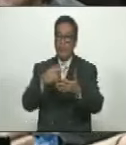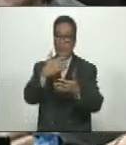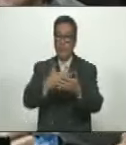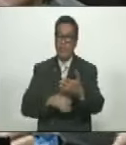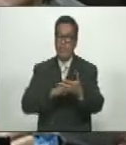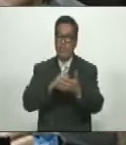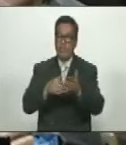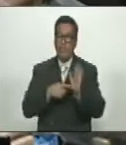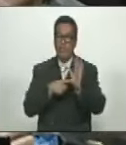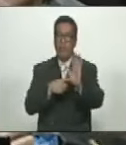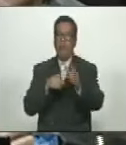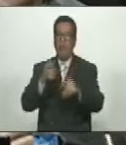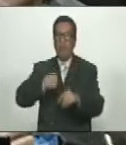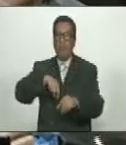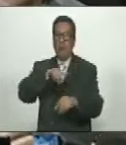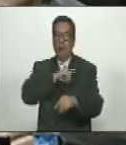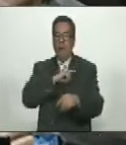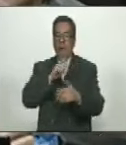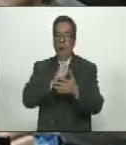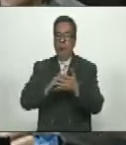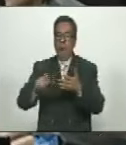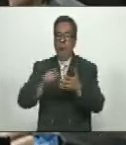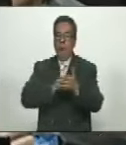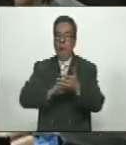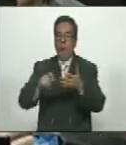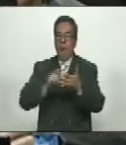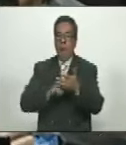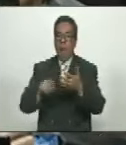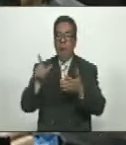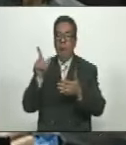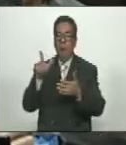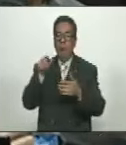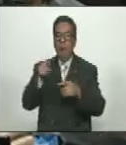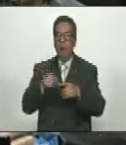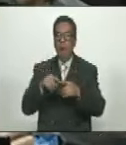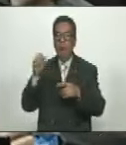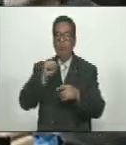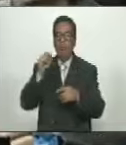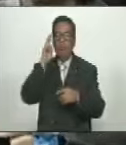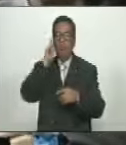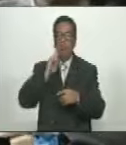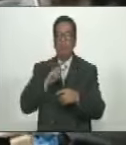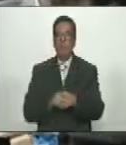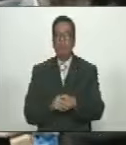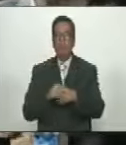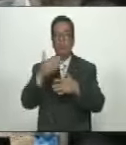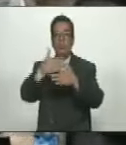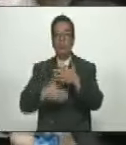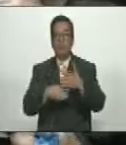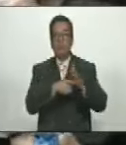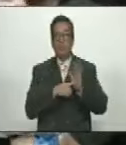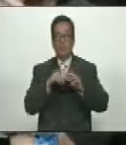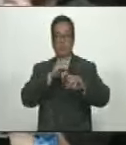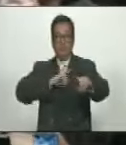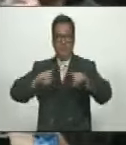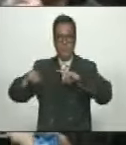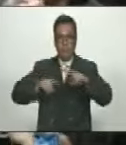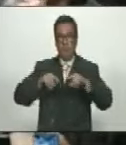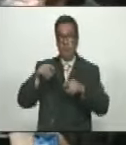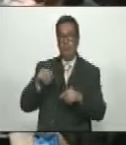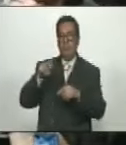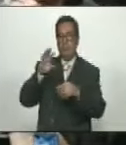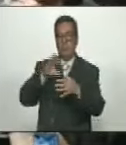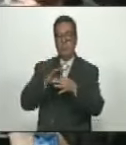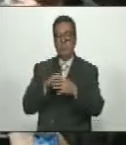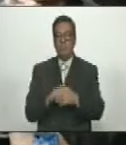En el Marco De Nuestro Registro En el Gran Polo Patriótico Simón Bolívar Propuestas Dirigidas Por Una Parte